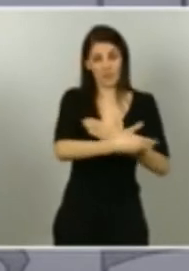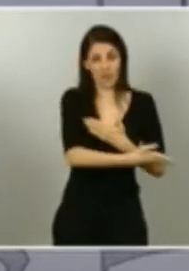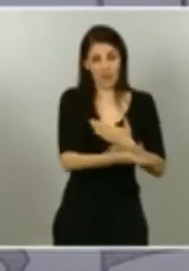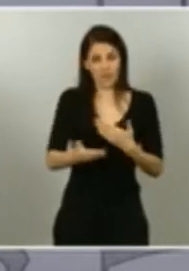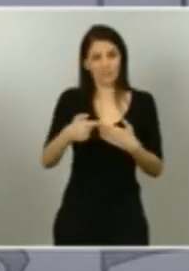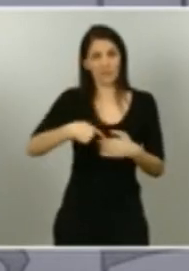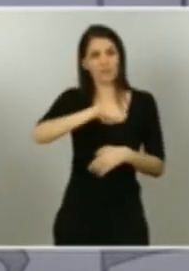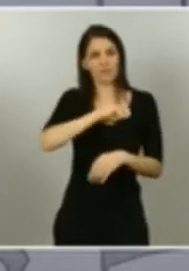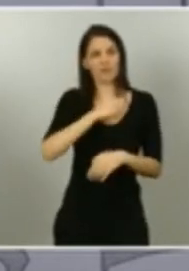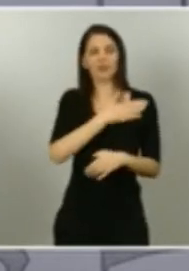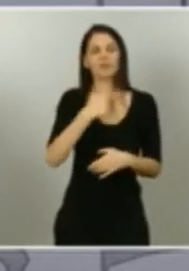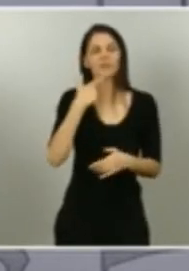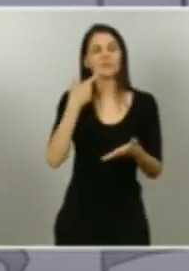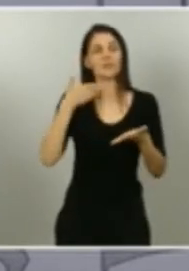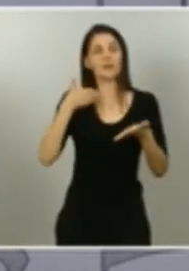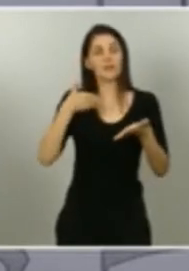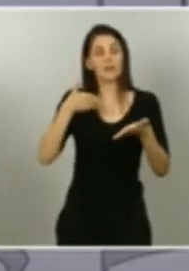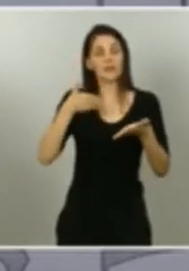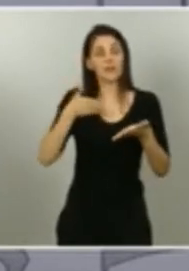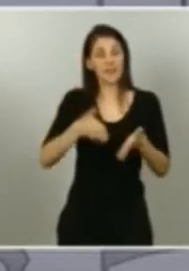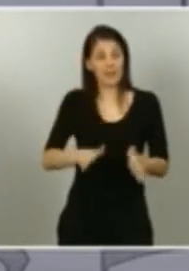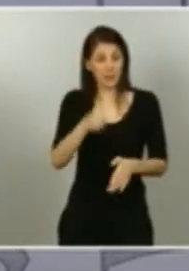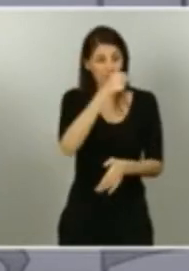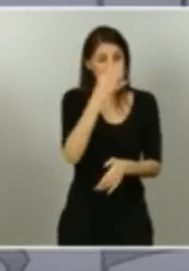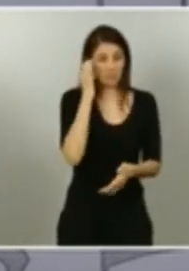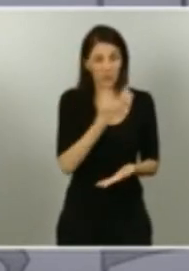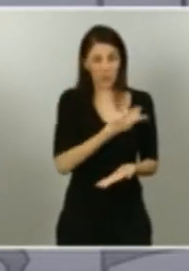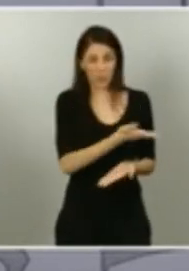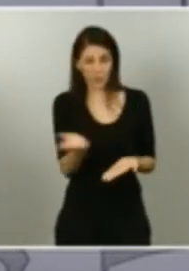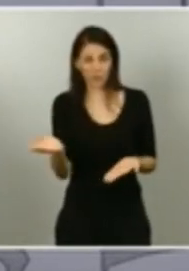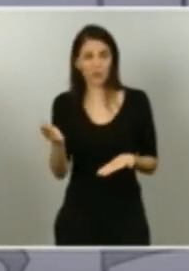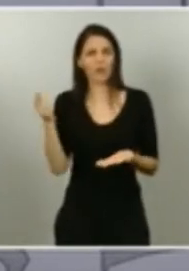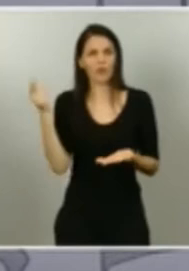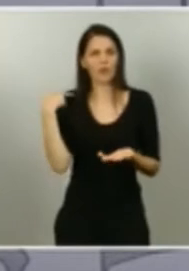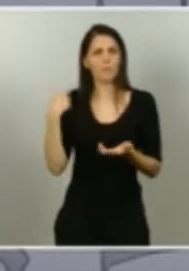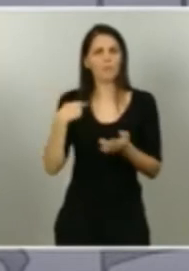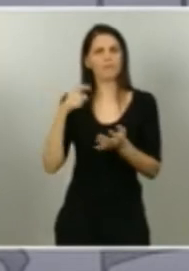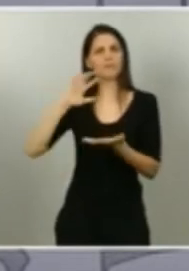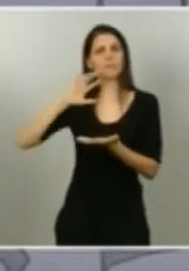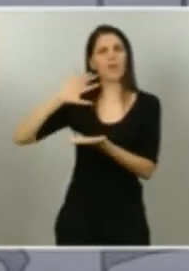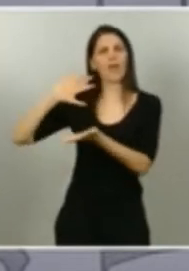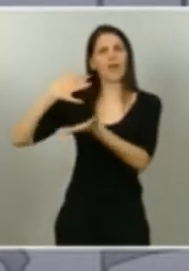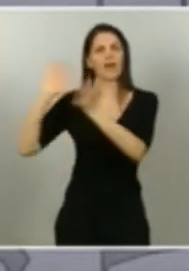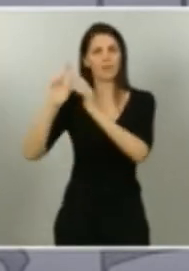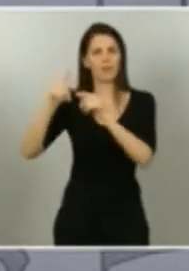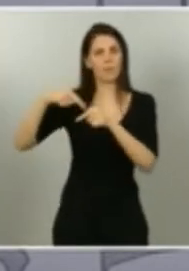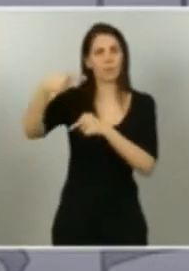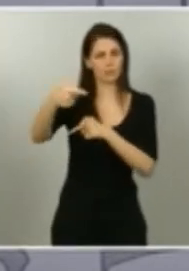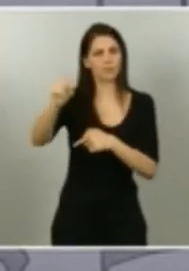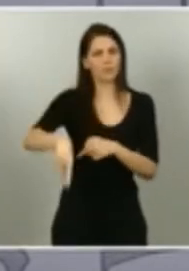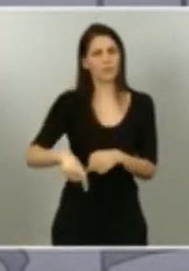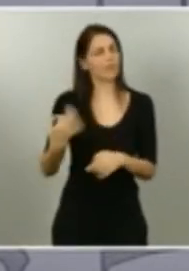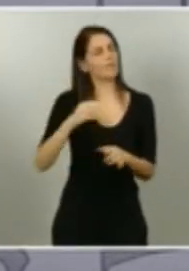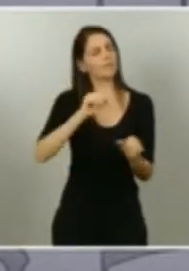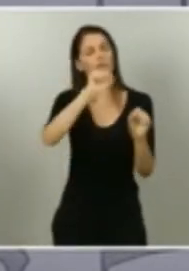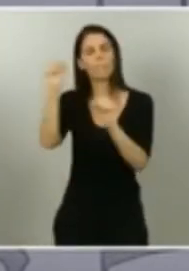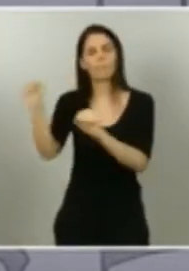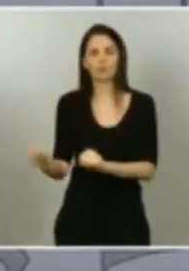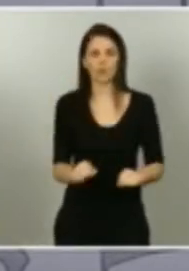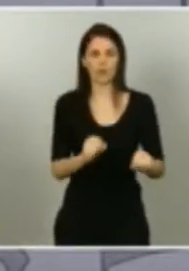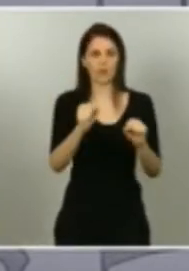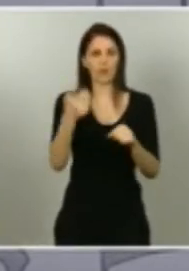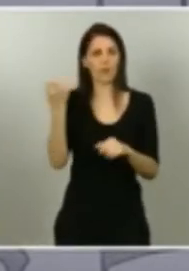y la que es la próxima generación de nuestro país. Debemos protegerles, debemos ayudarles a avanzar.